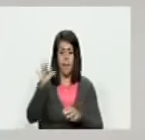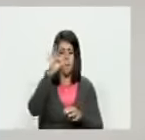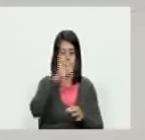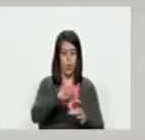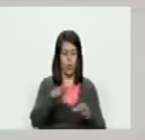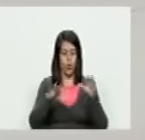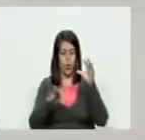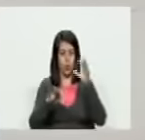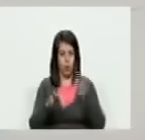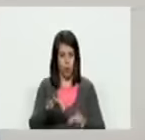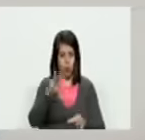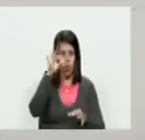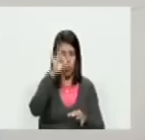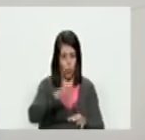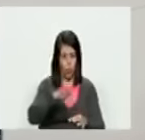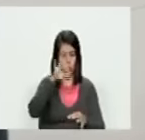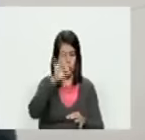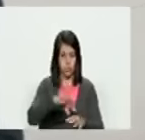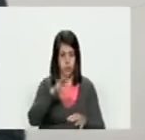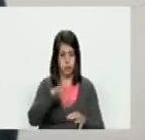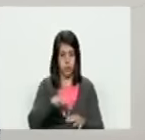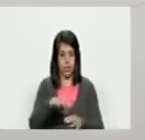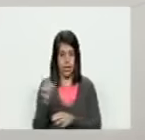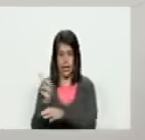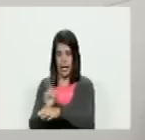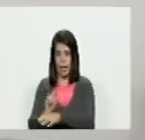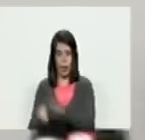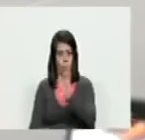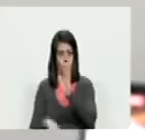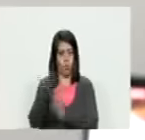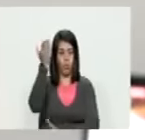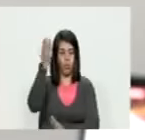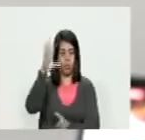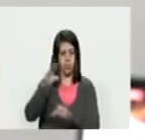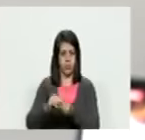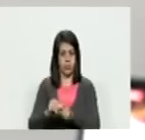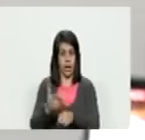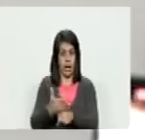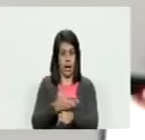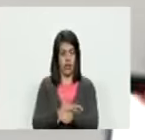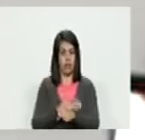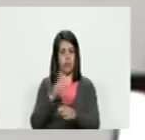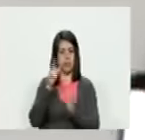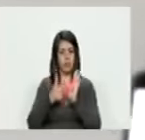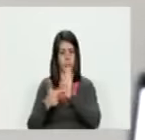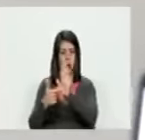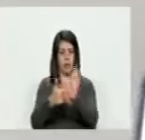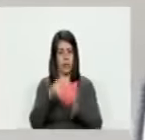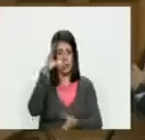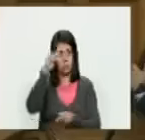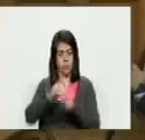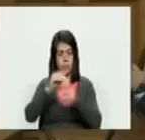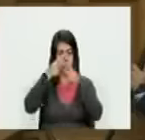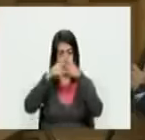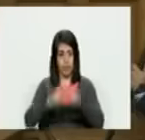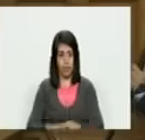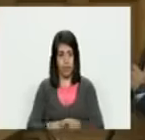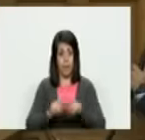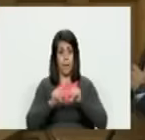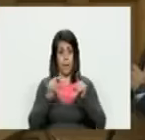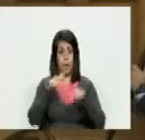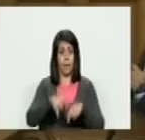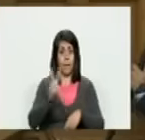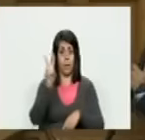los conteos rápidos se imponen como resultado preliminar pero en el caso de Venezuela